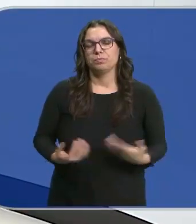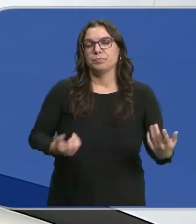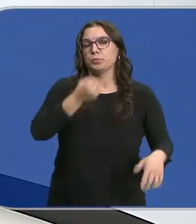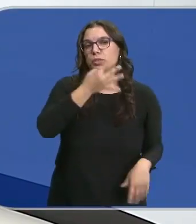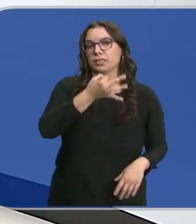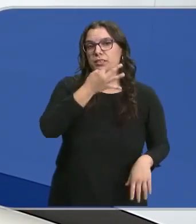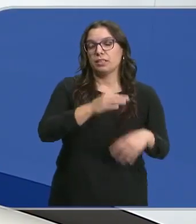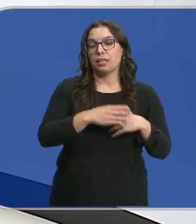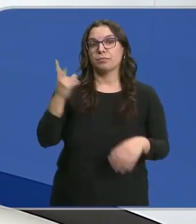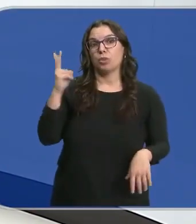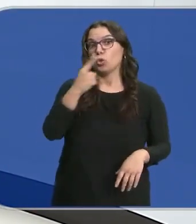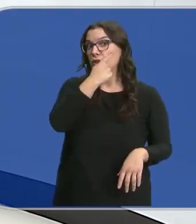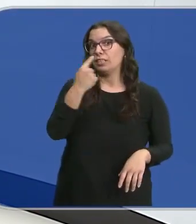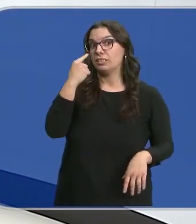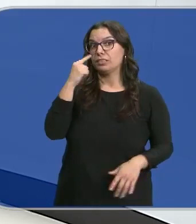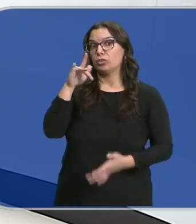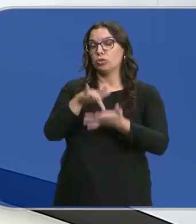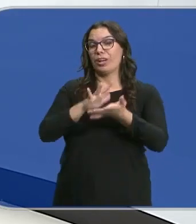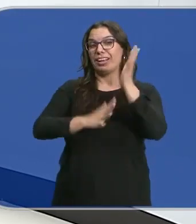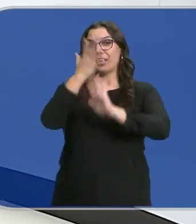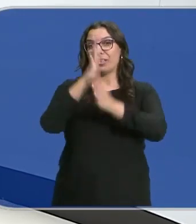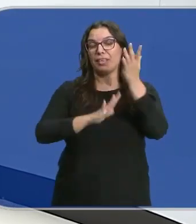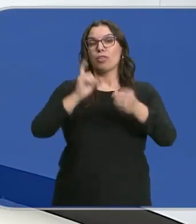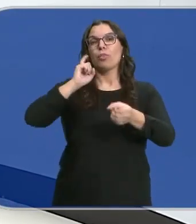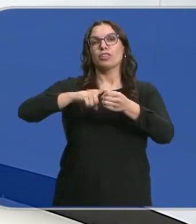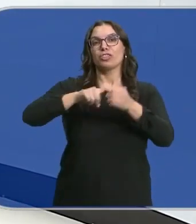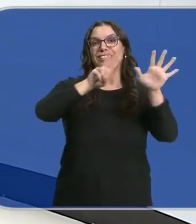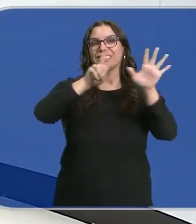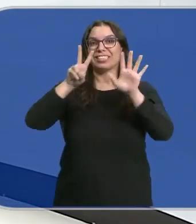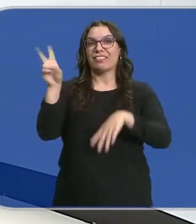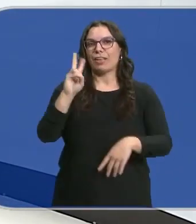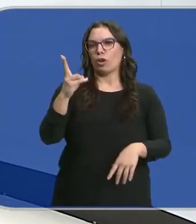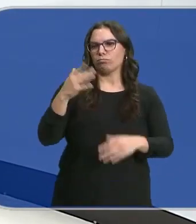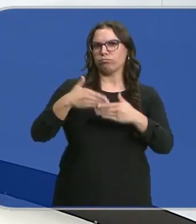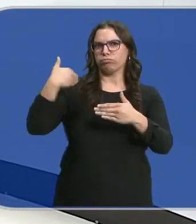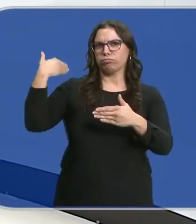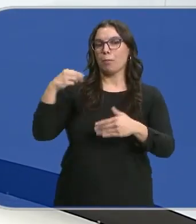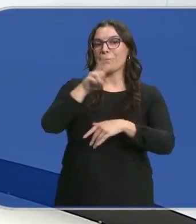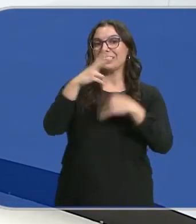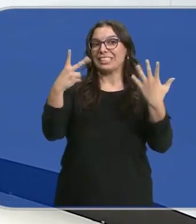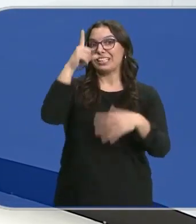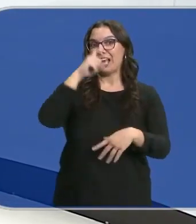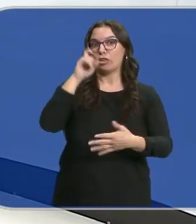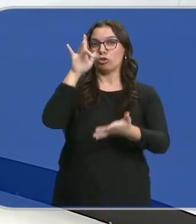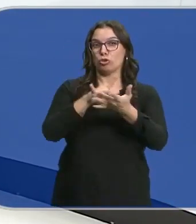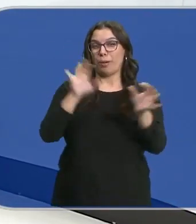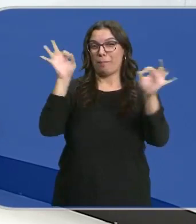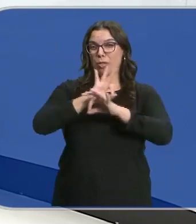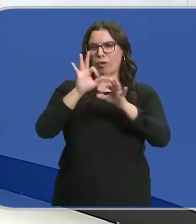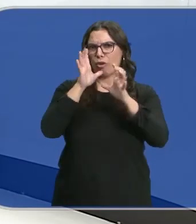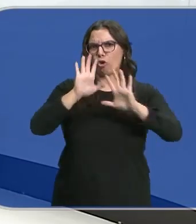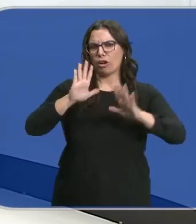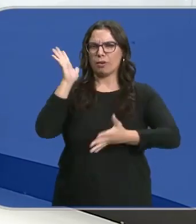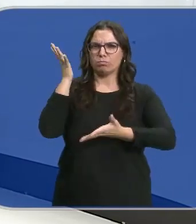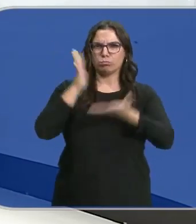Buenas tardes, la voz de dos testigos del incendio de la discoteca 77 en Valladolid. Hoy se cumplen 27 años de esa fatídica madrugada